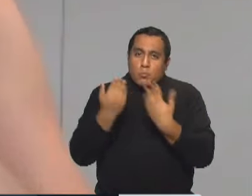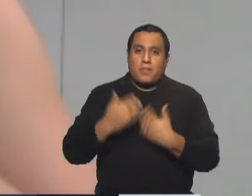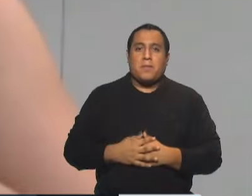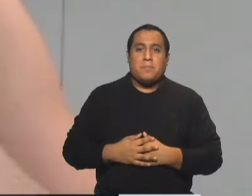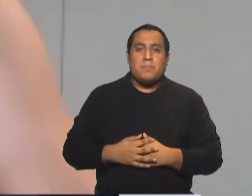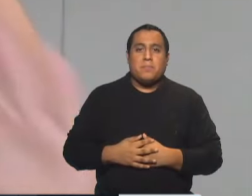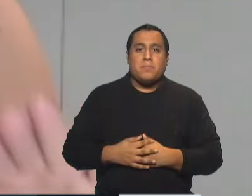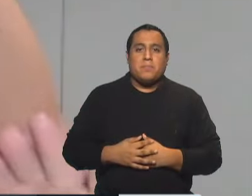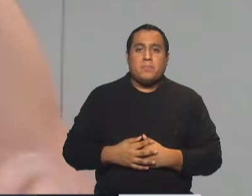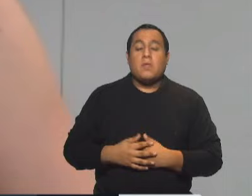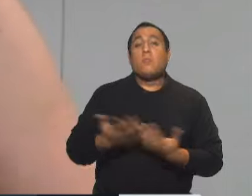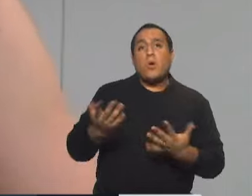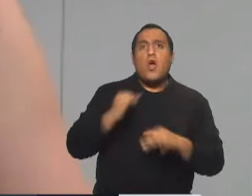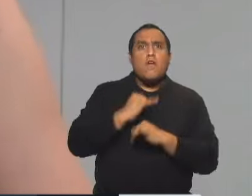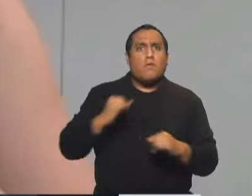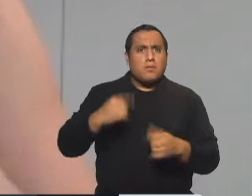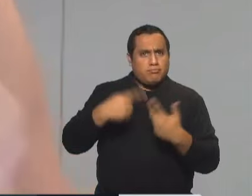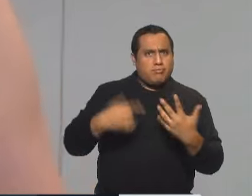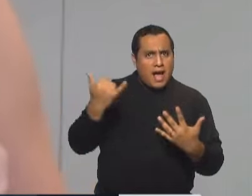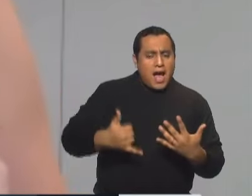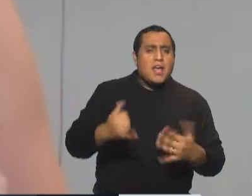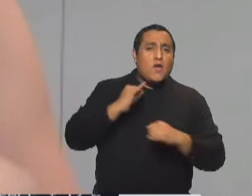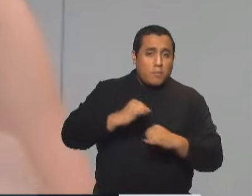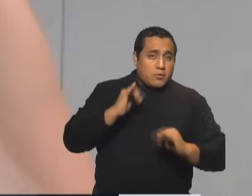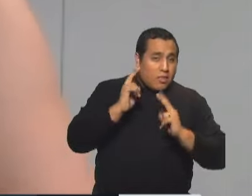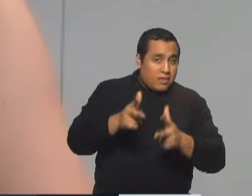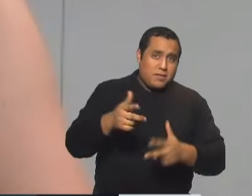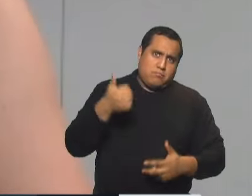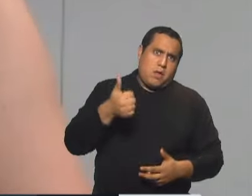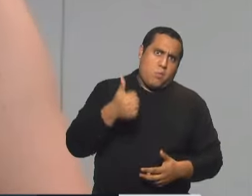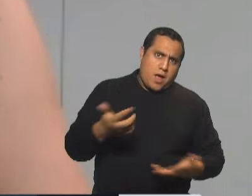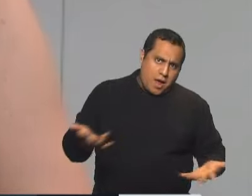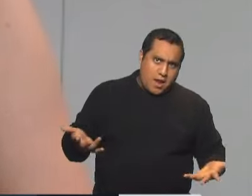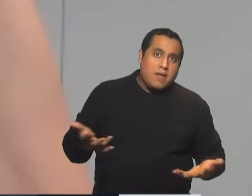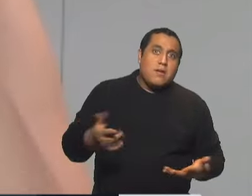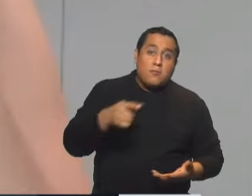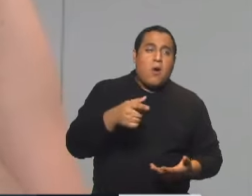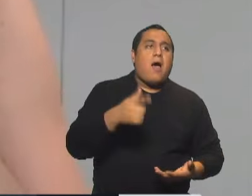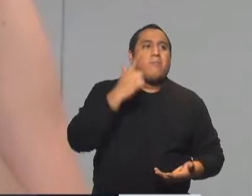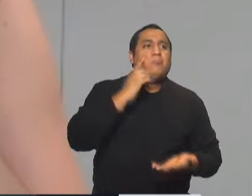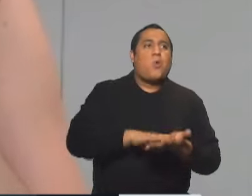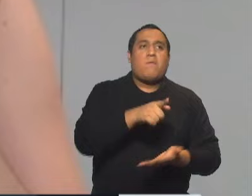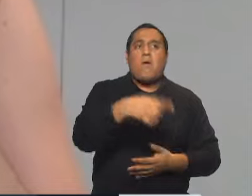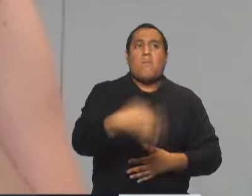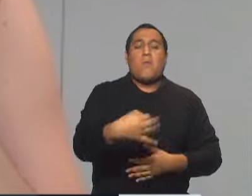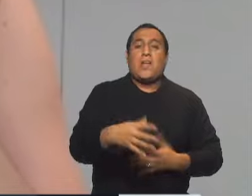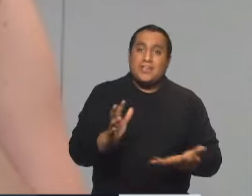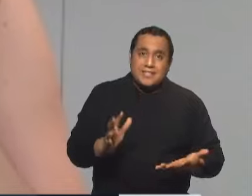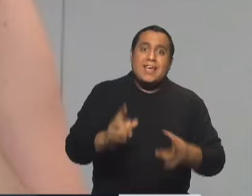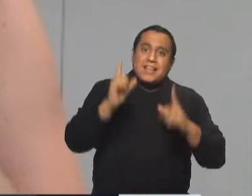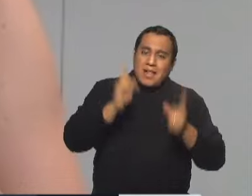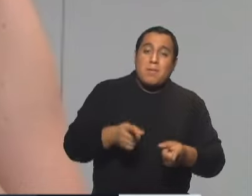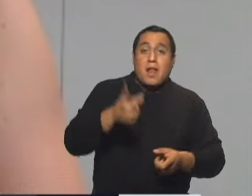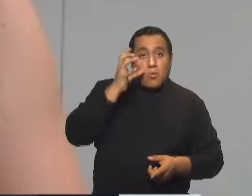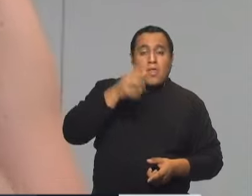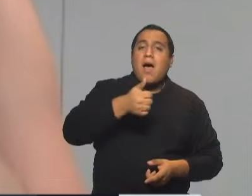Bueno, hay info, hay data que te dije que estaba buena, seguramente ya lo comprobaste y también hay que tener siempre